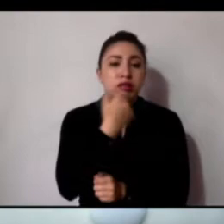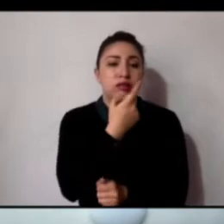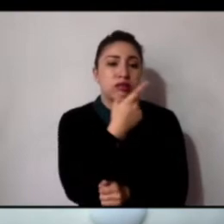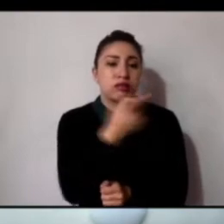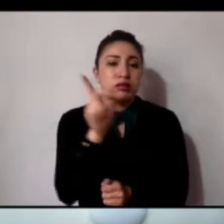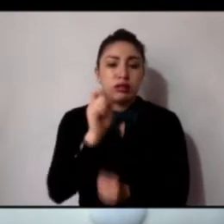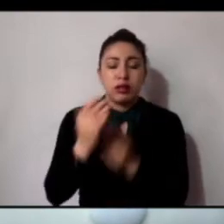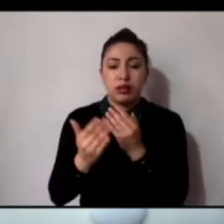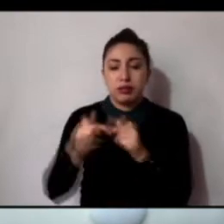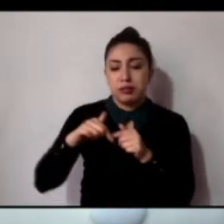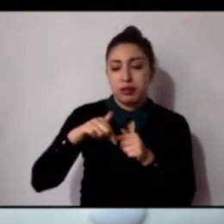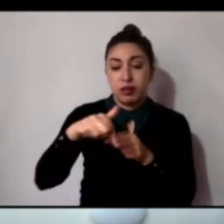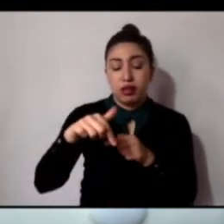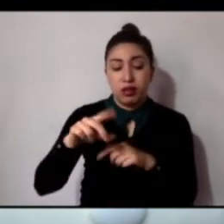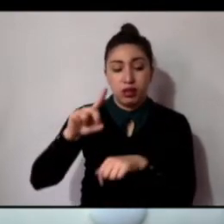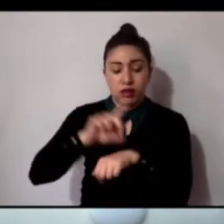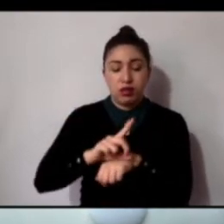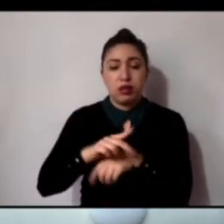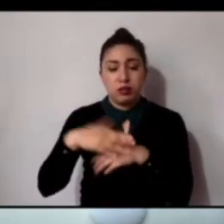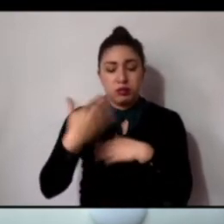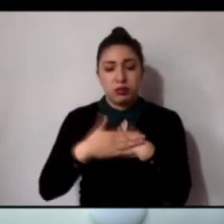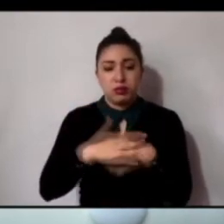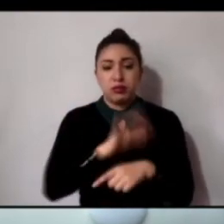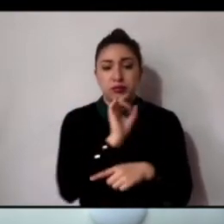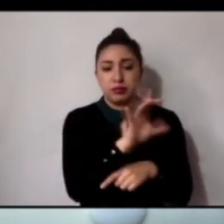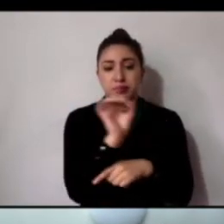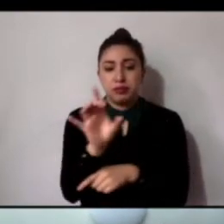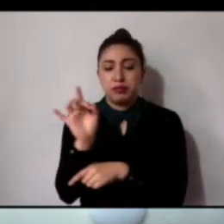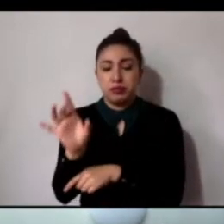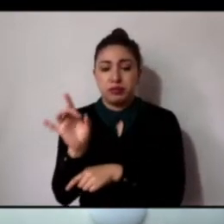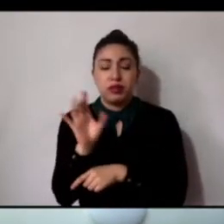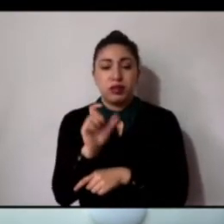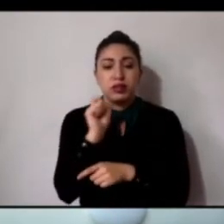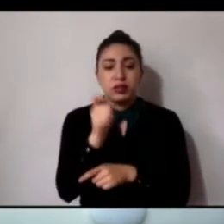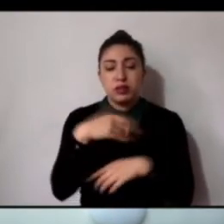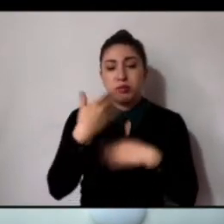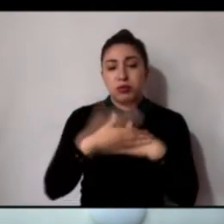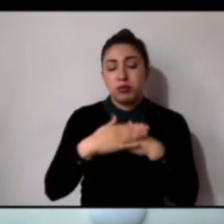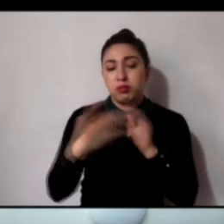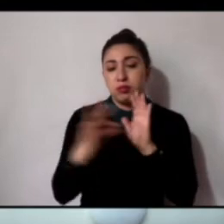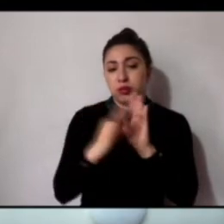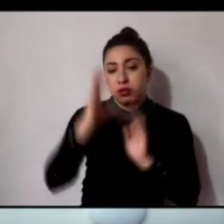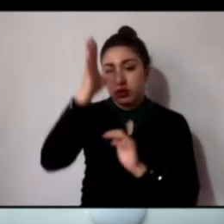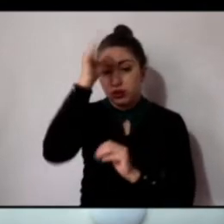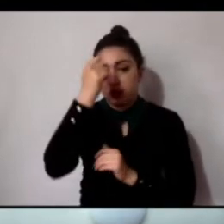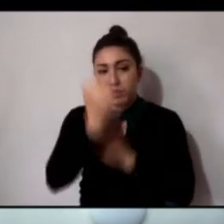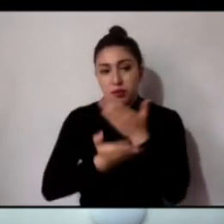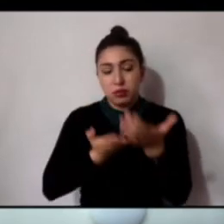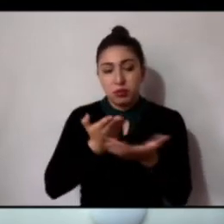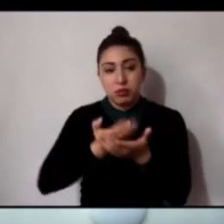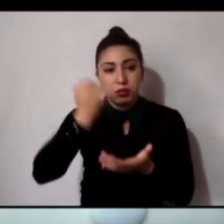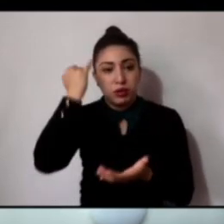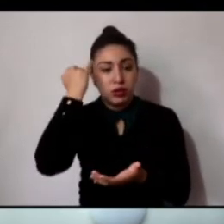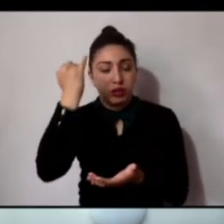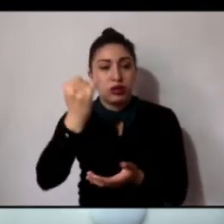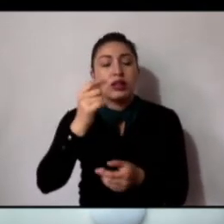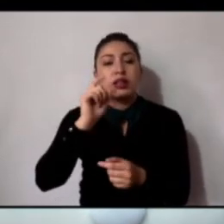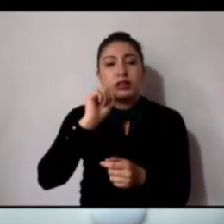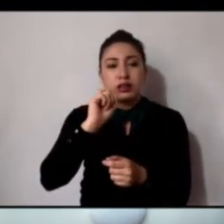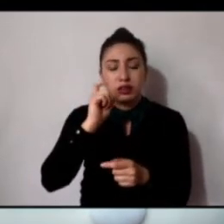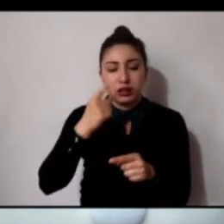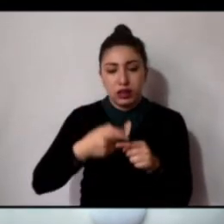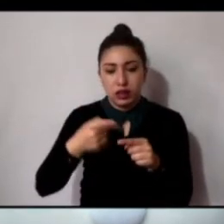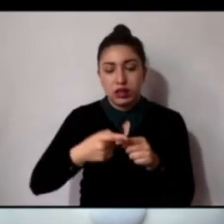días se les estarán enviando las iniciativas y los puntos de acuerdo que quedaron ganadores derivados del segundo